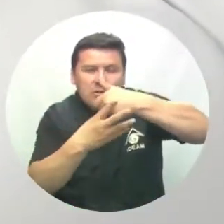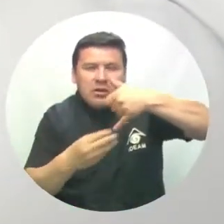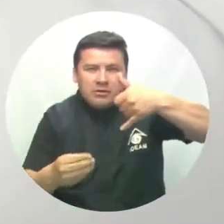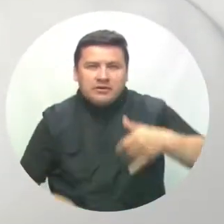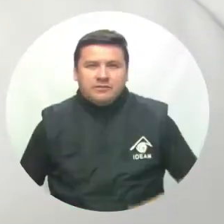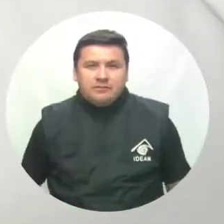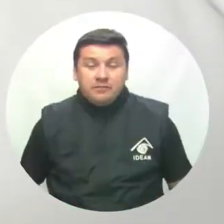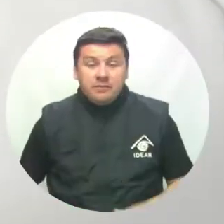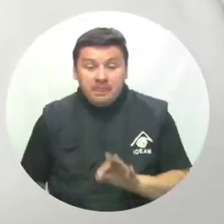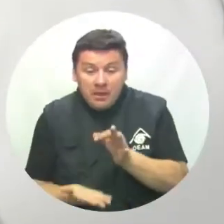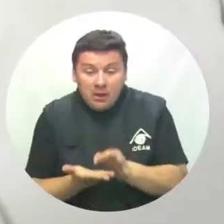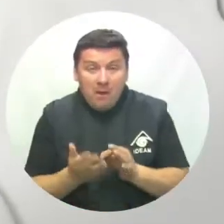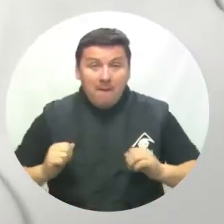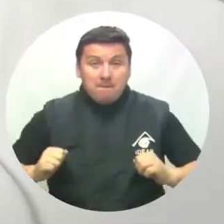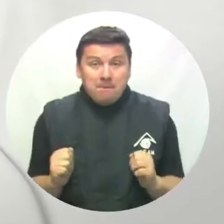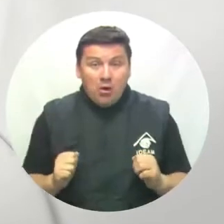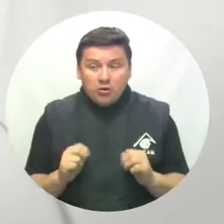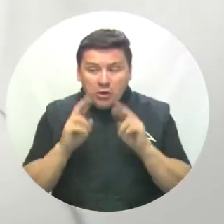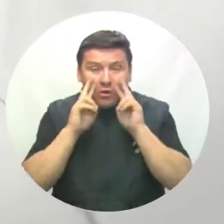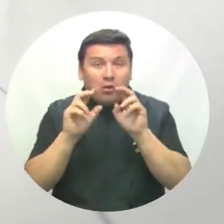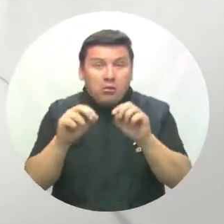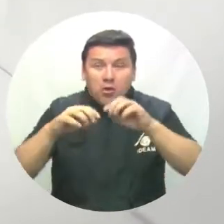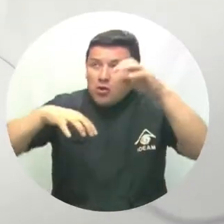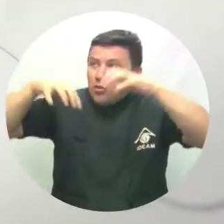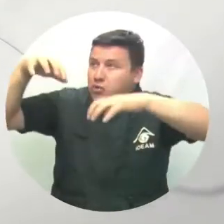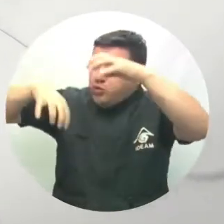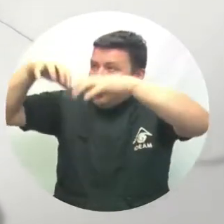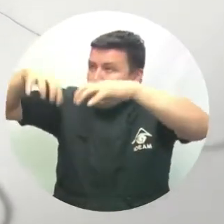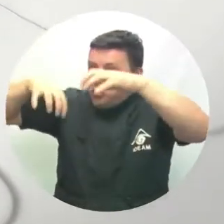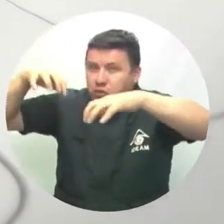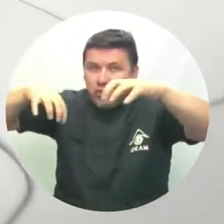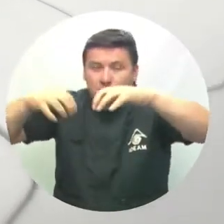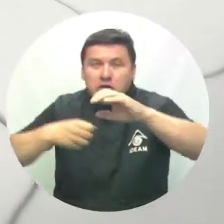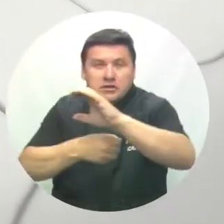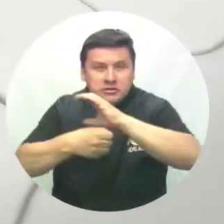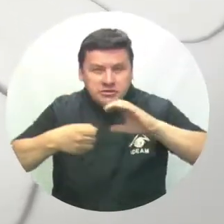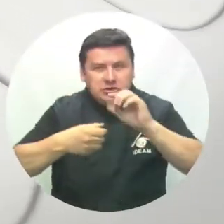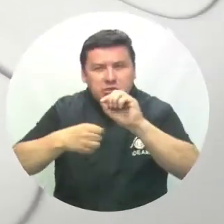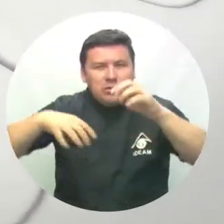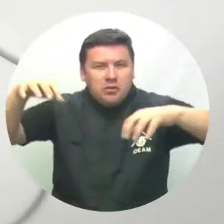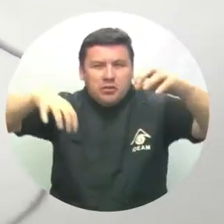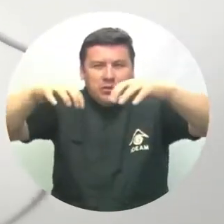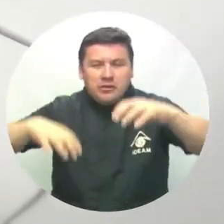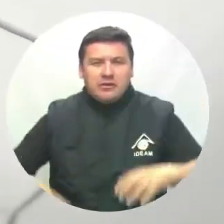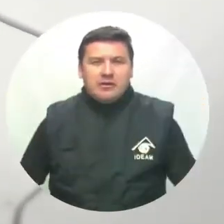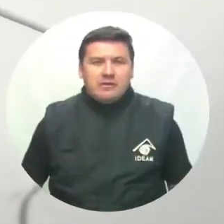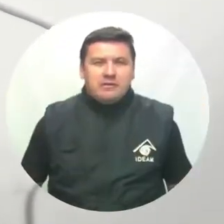Nuestra ciudad capital se observa un poco lluviosa en diferentes sectores de la ciudad y la sabana.